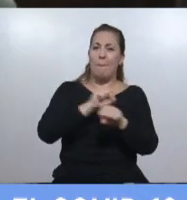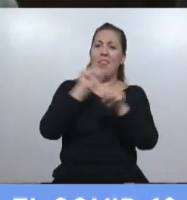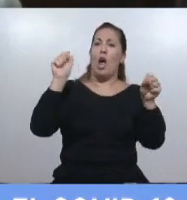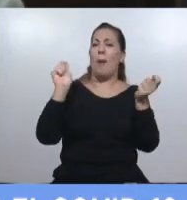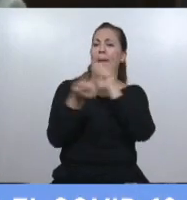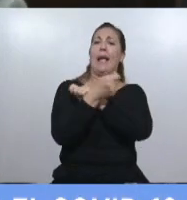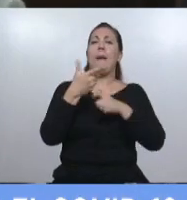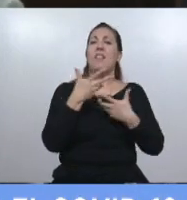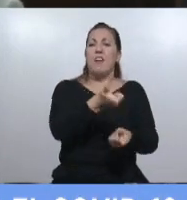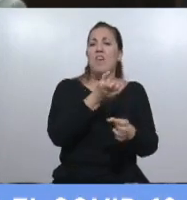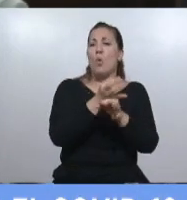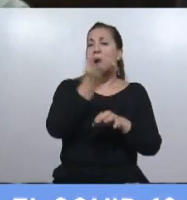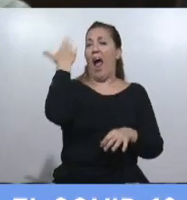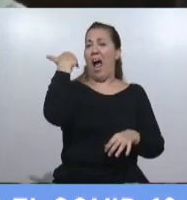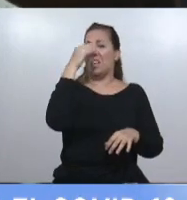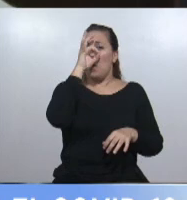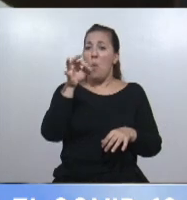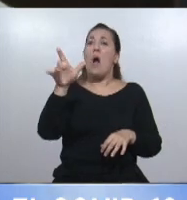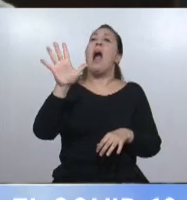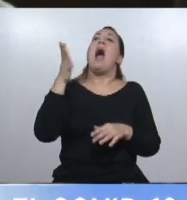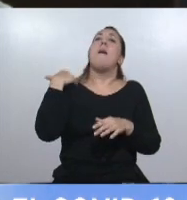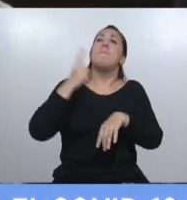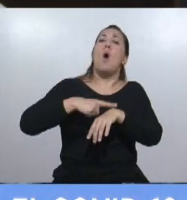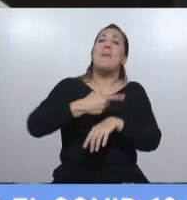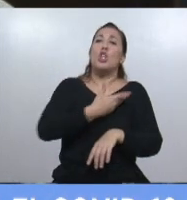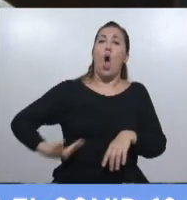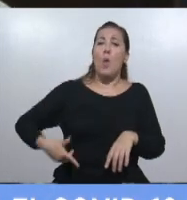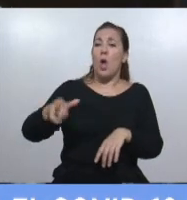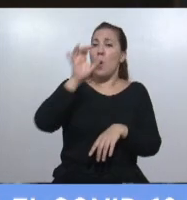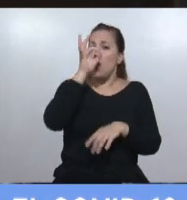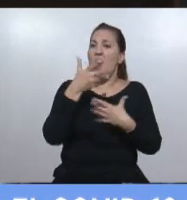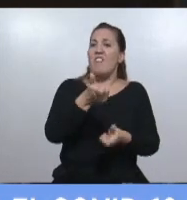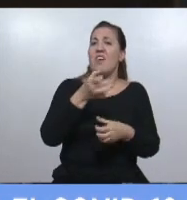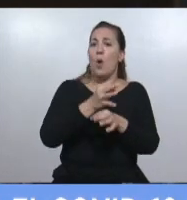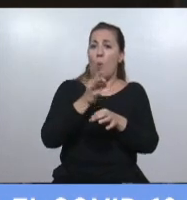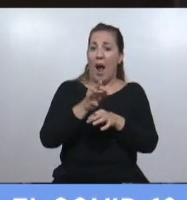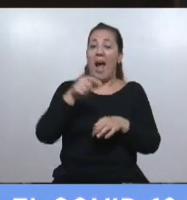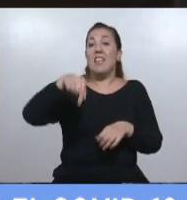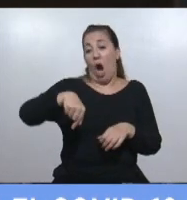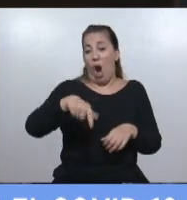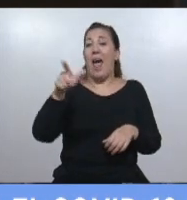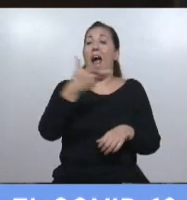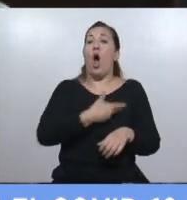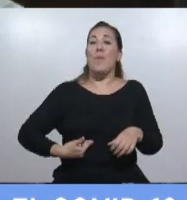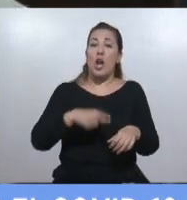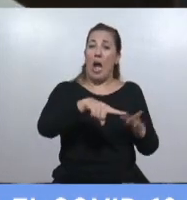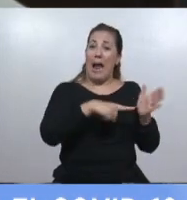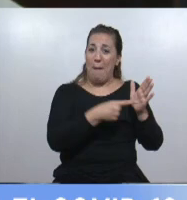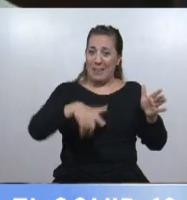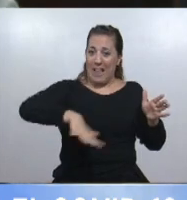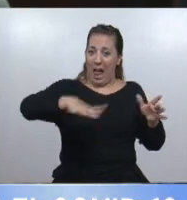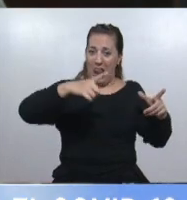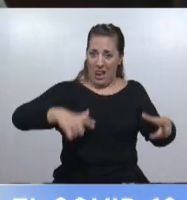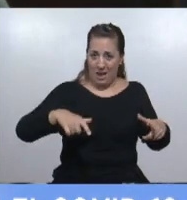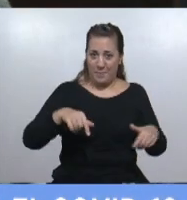no tuvieron mientras fueron gobierno y mientras son gobierno en la ciudad de Buenos Aires. Y